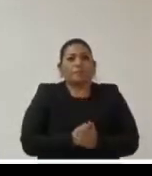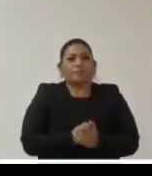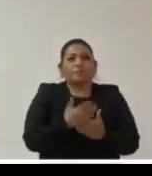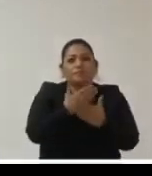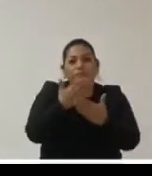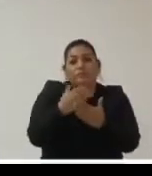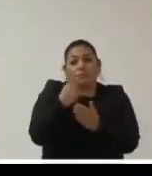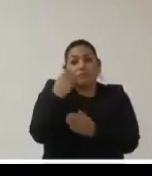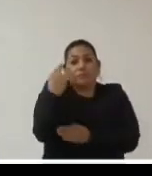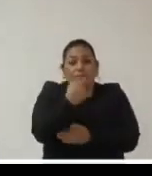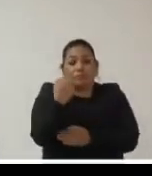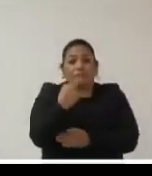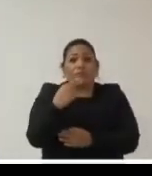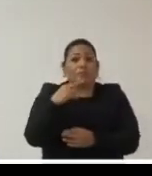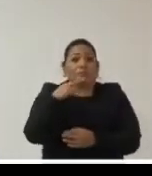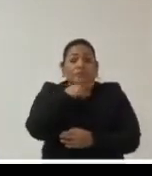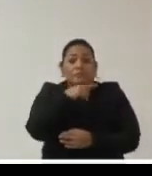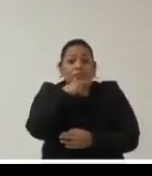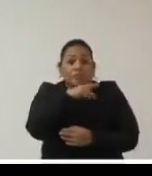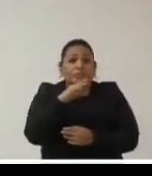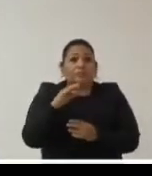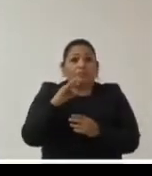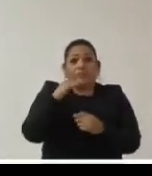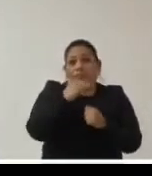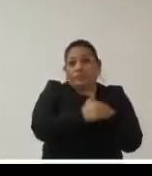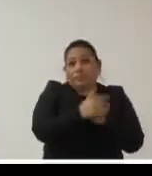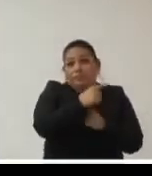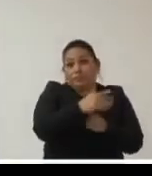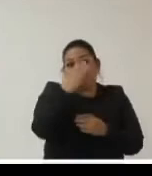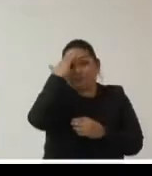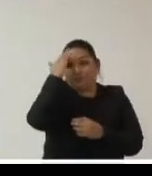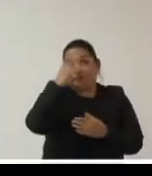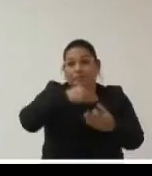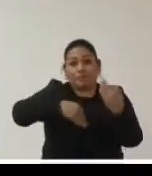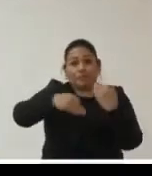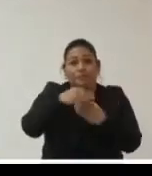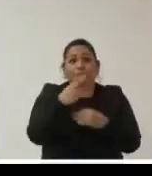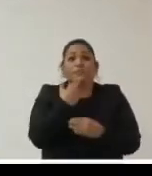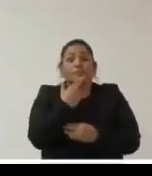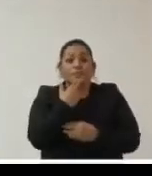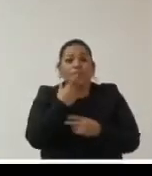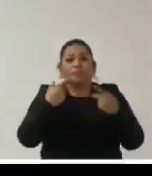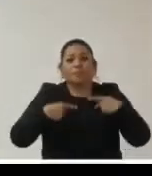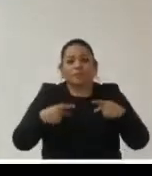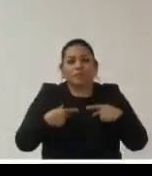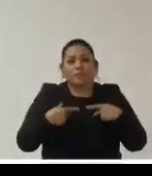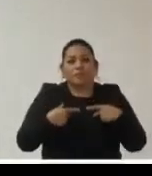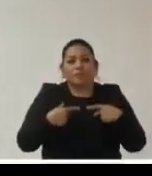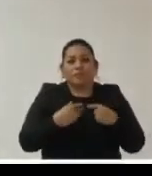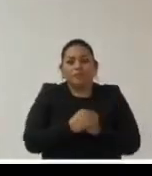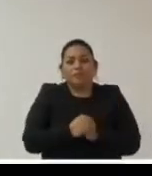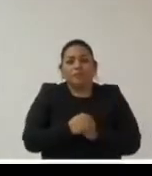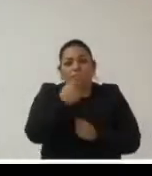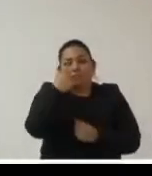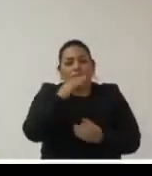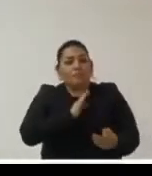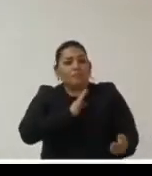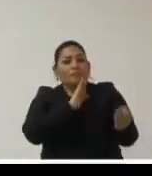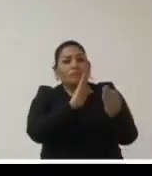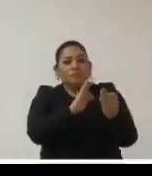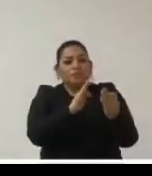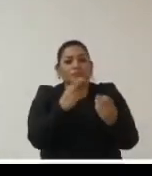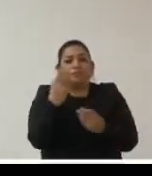necesidad y la urgencia de determinadas autoridades por utilizar información personal para poder afrontar con eficacia